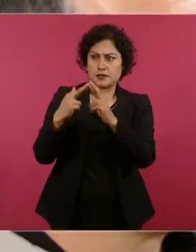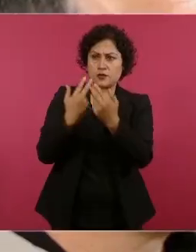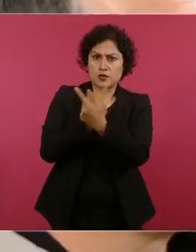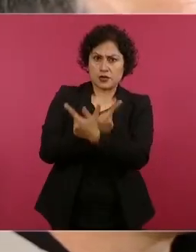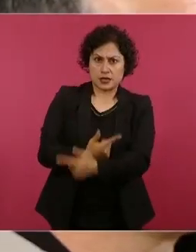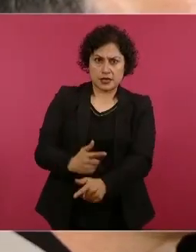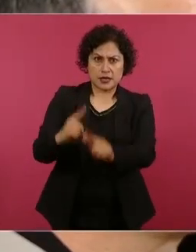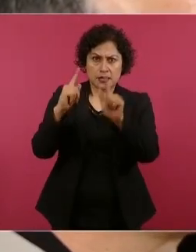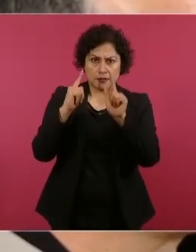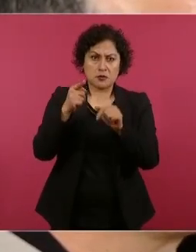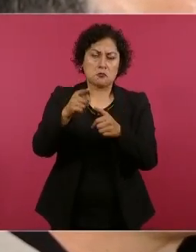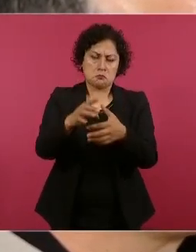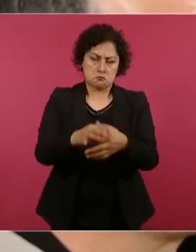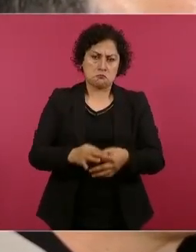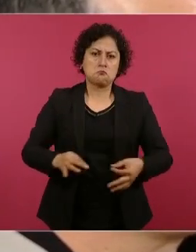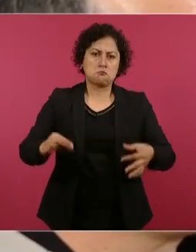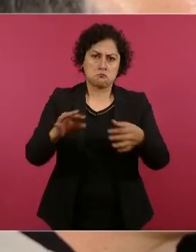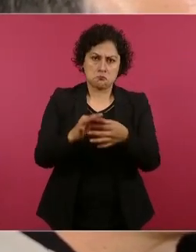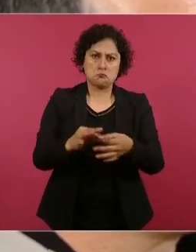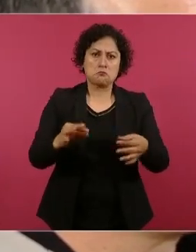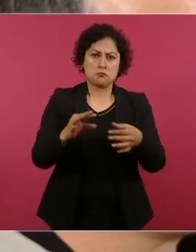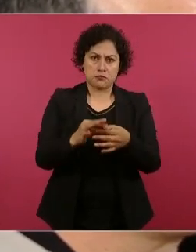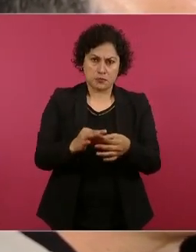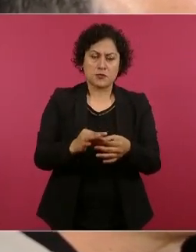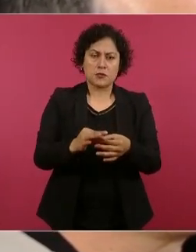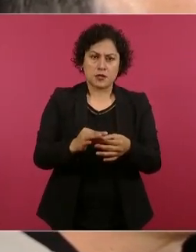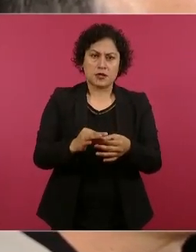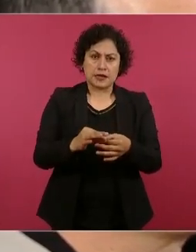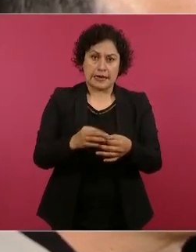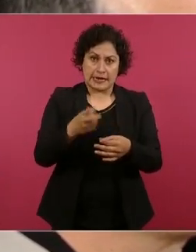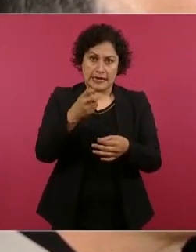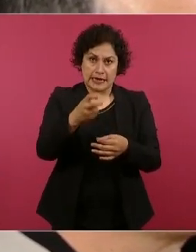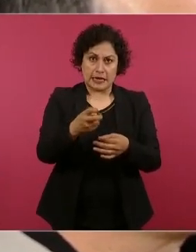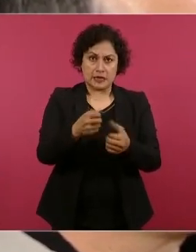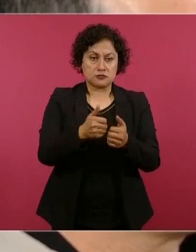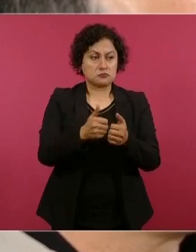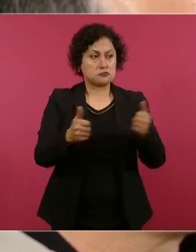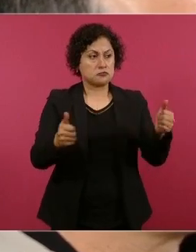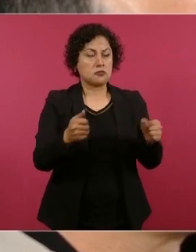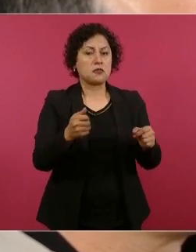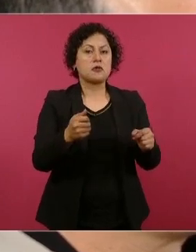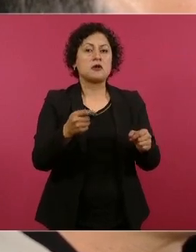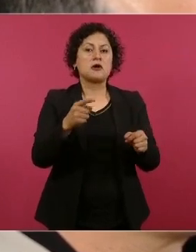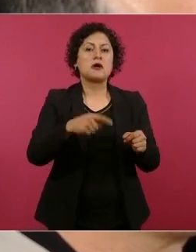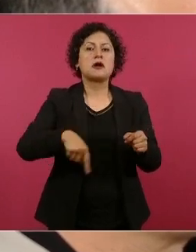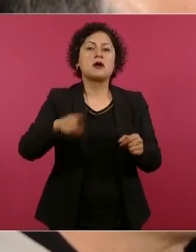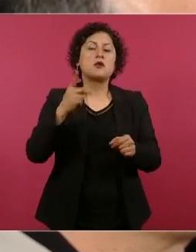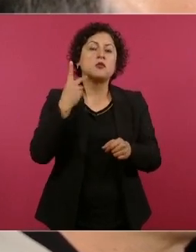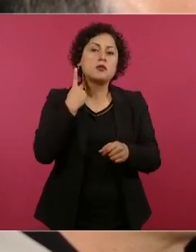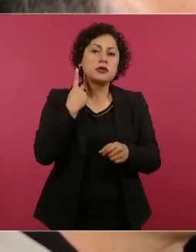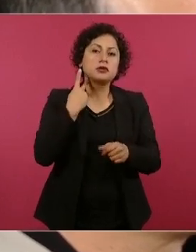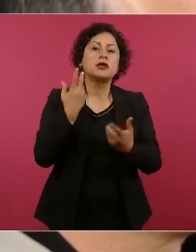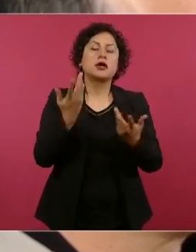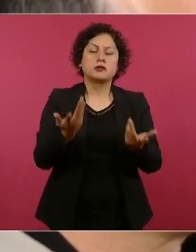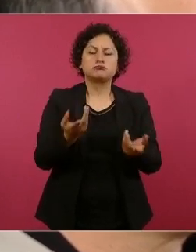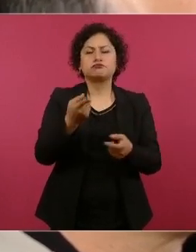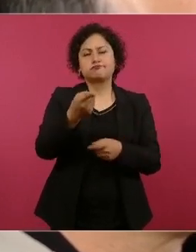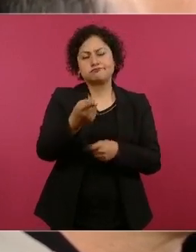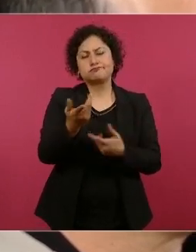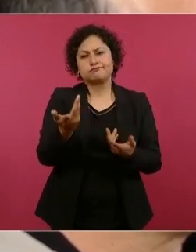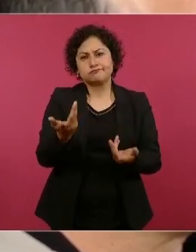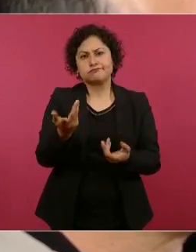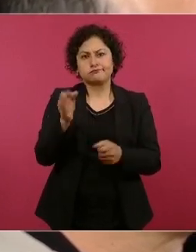también en defensa de esto, después de esto,